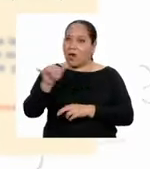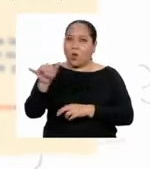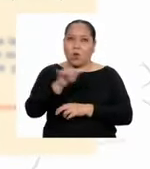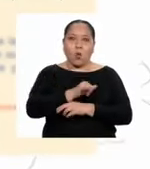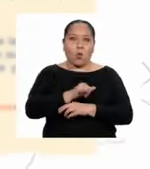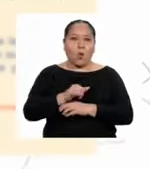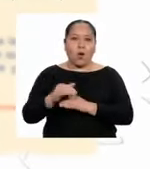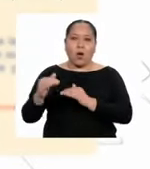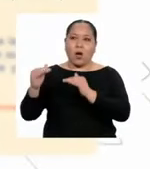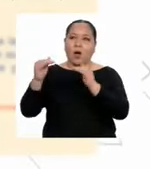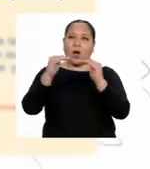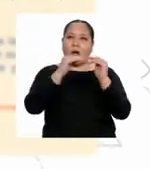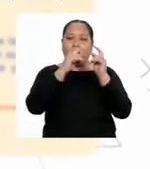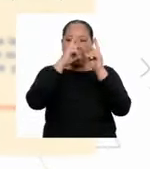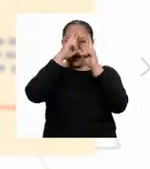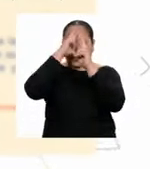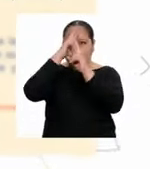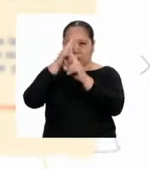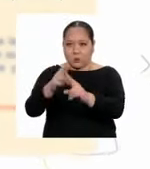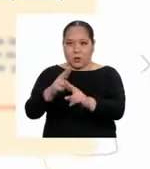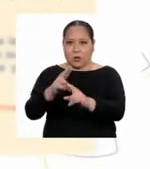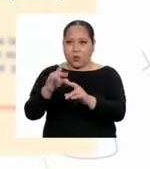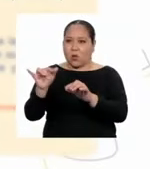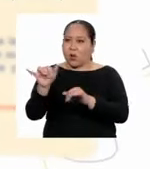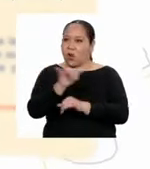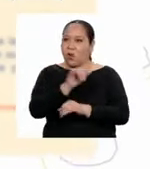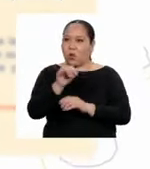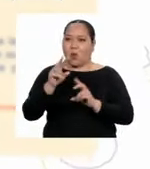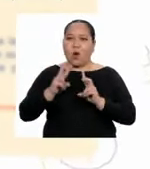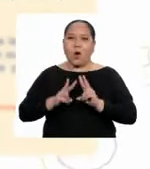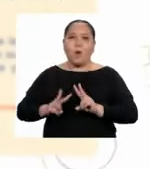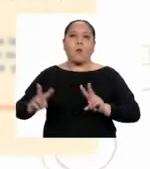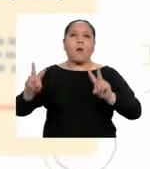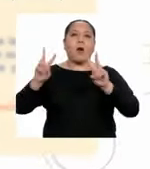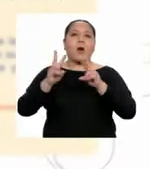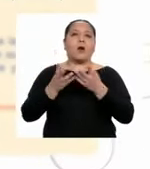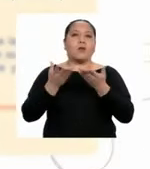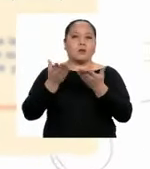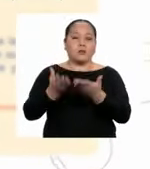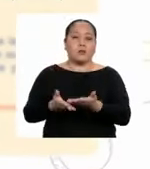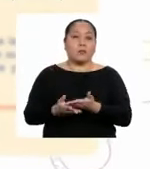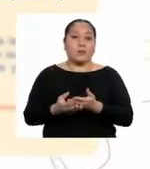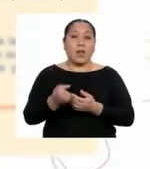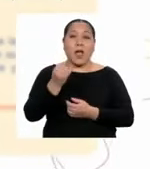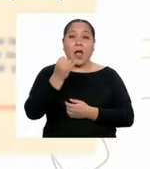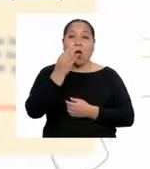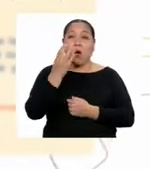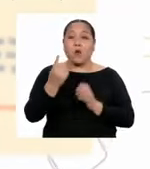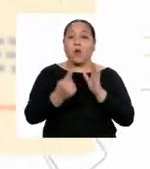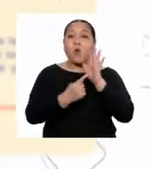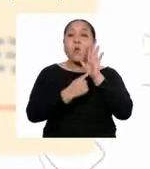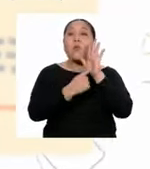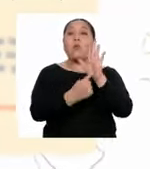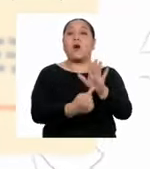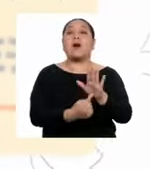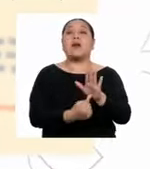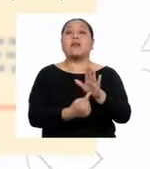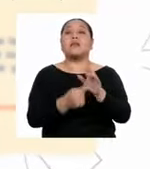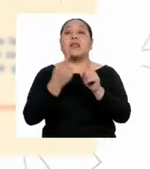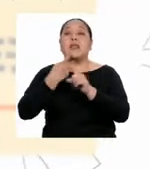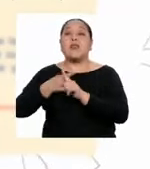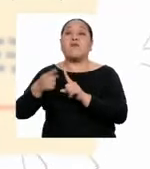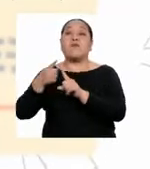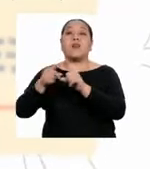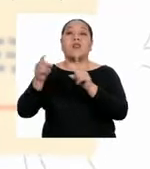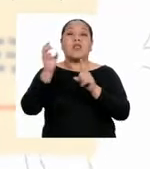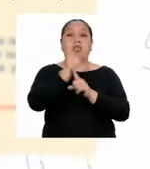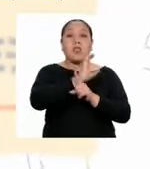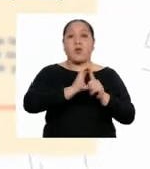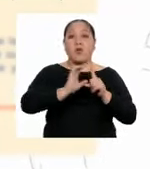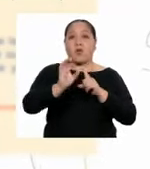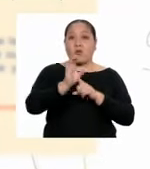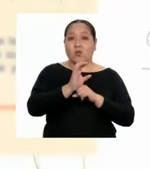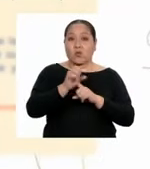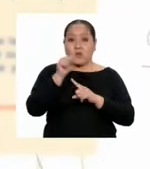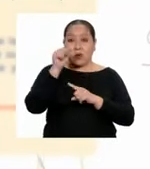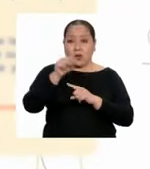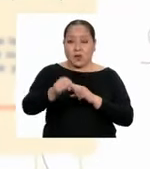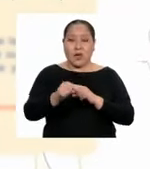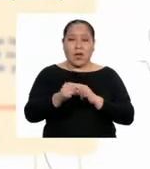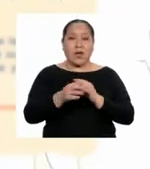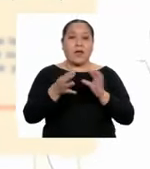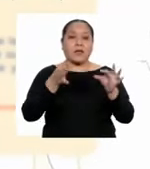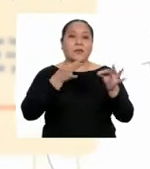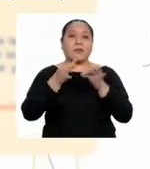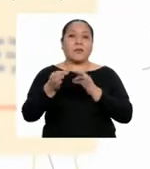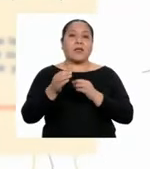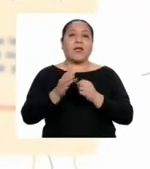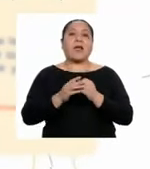y valoración. Para algunos, la expresión, diversidad cultural, deriva de la noción de